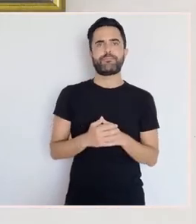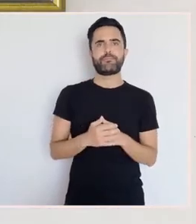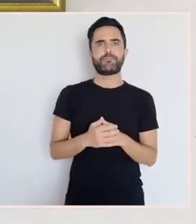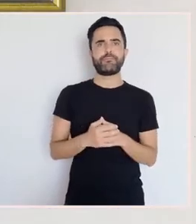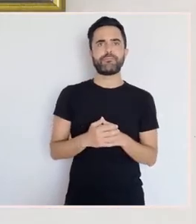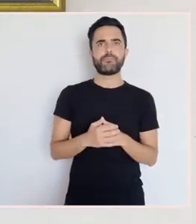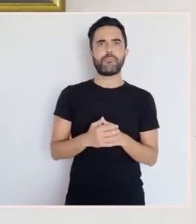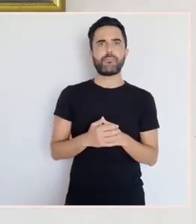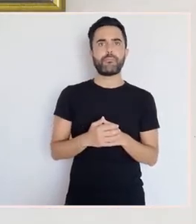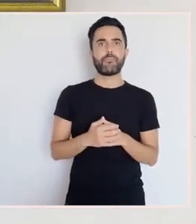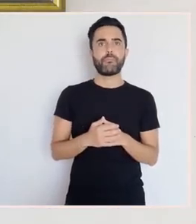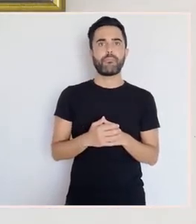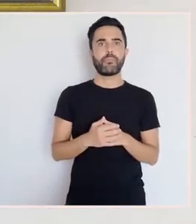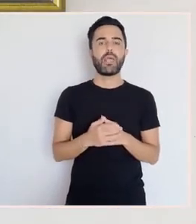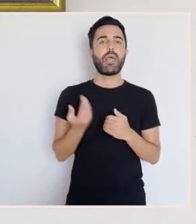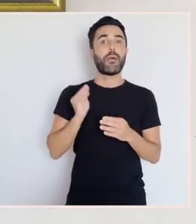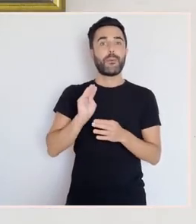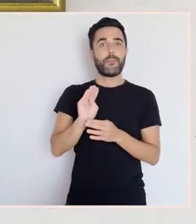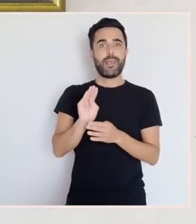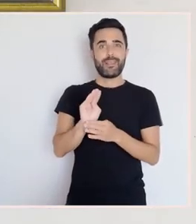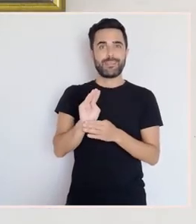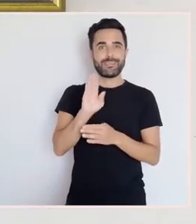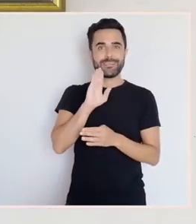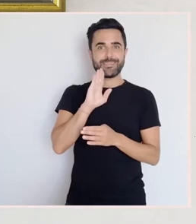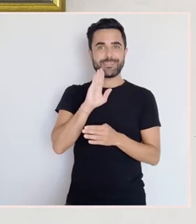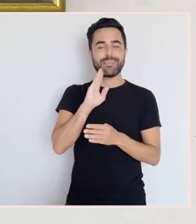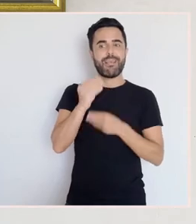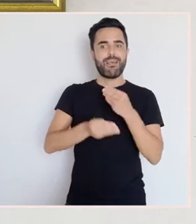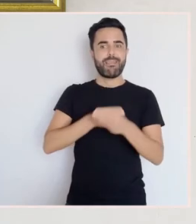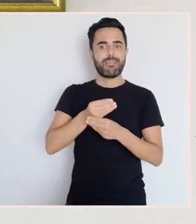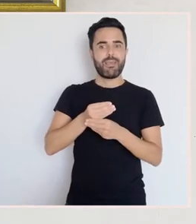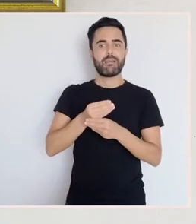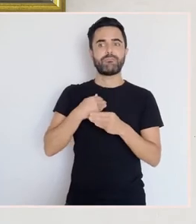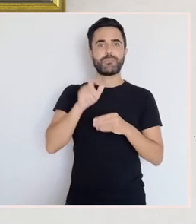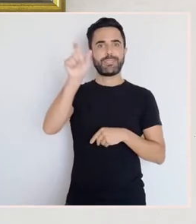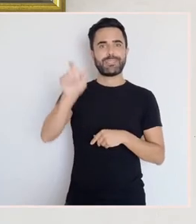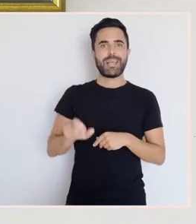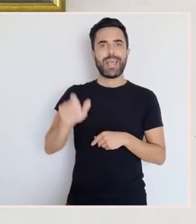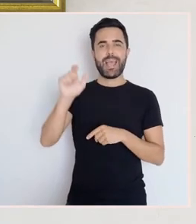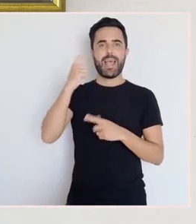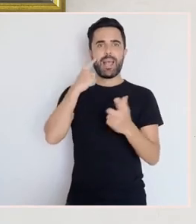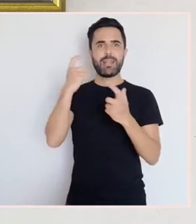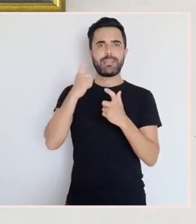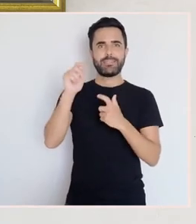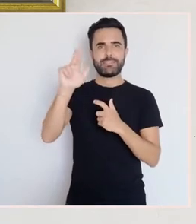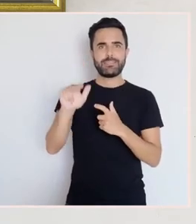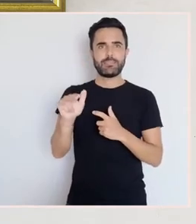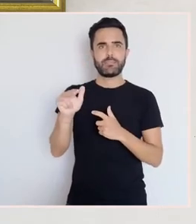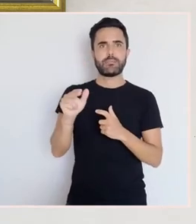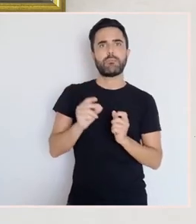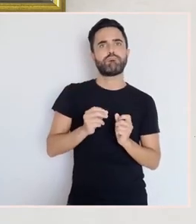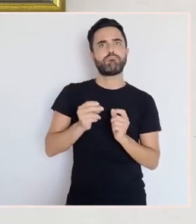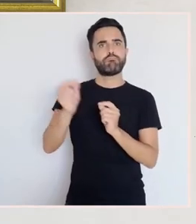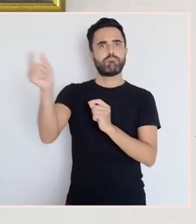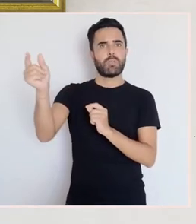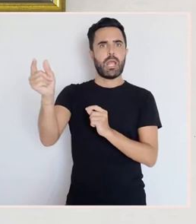Nestas obras, o que se facía era intercambiar, non? Estes artistas marchaban a estudar fora. No caso de Manuel